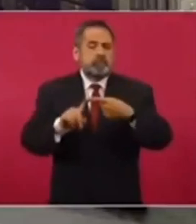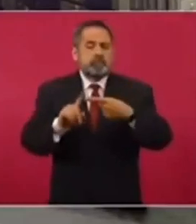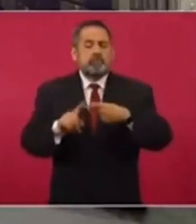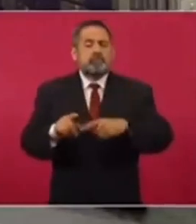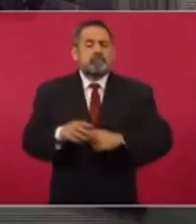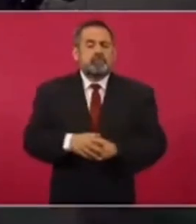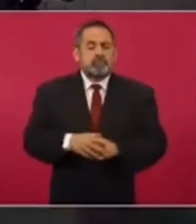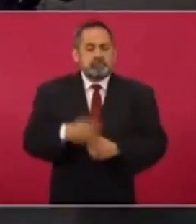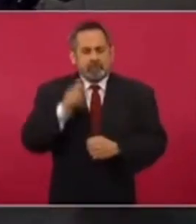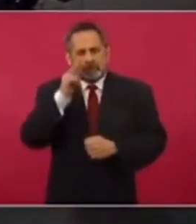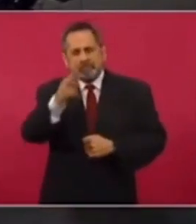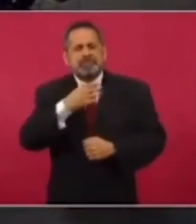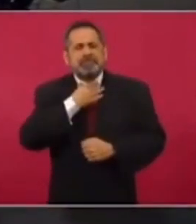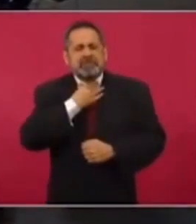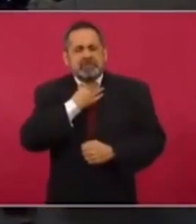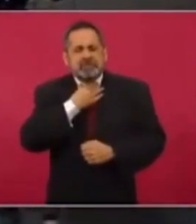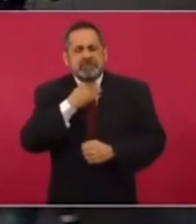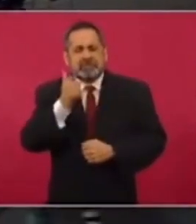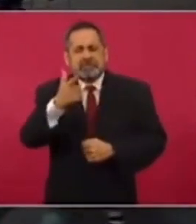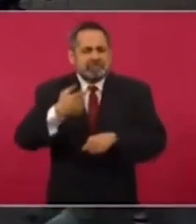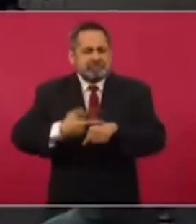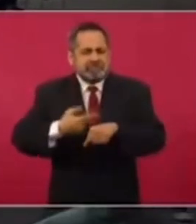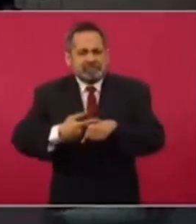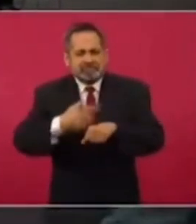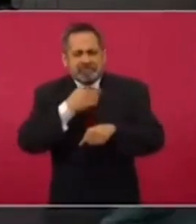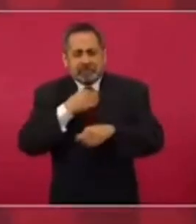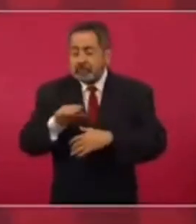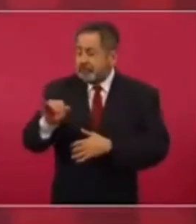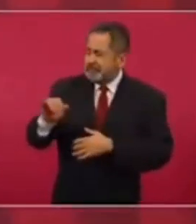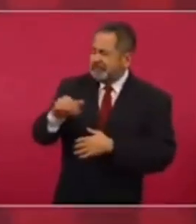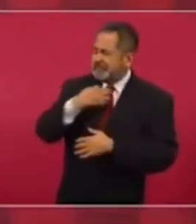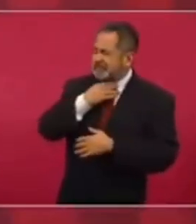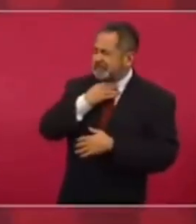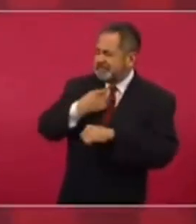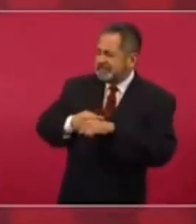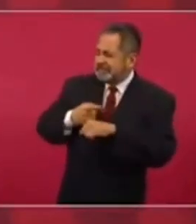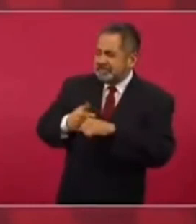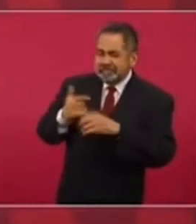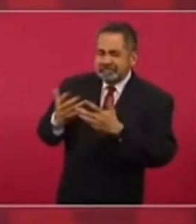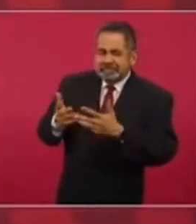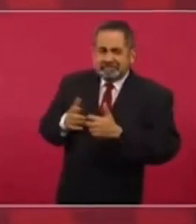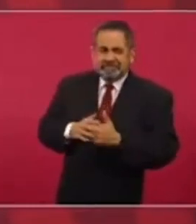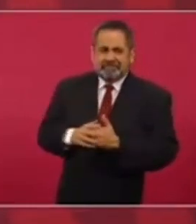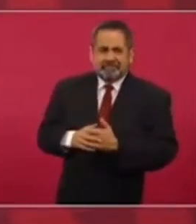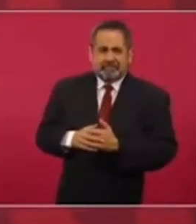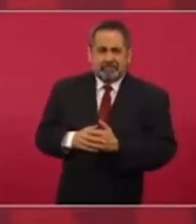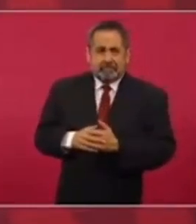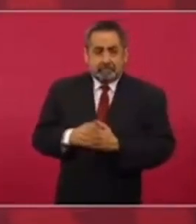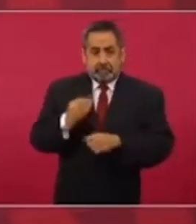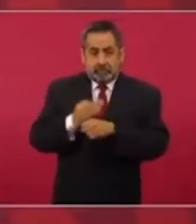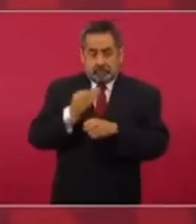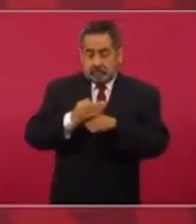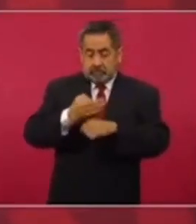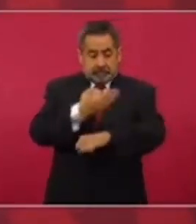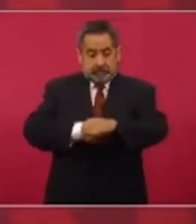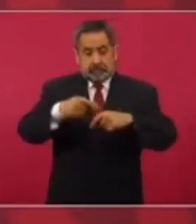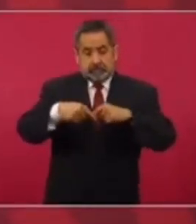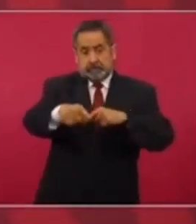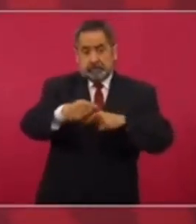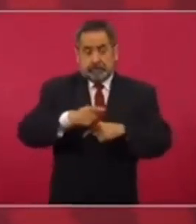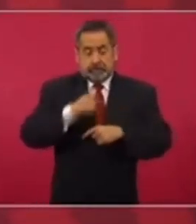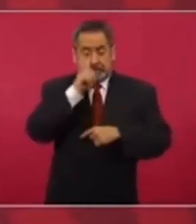Yo escucho un poquito ronco en el tema de... Sí, amanecí ronco. Sí, te lo puedo hablar un poco de Voy a hacer la prueba más tarde,